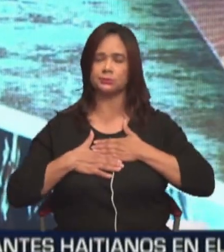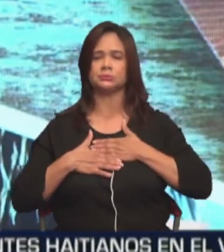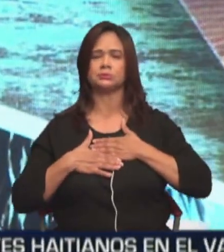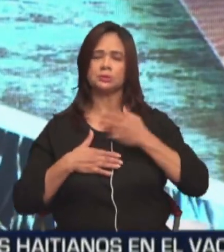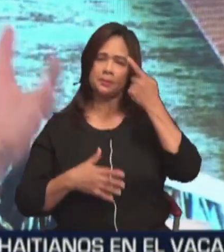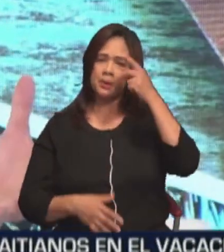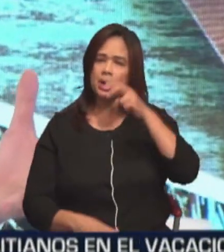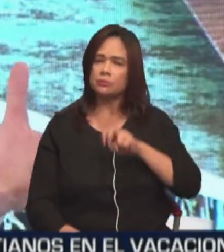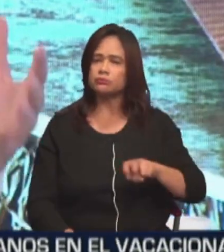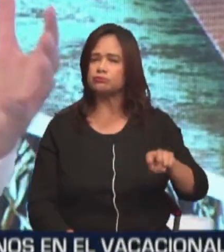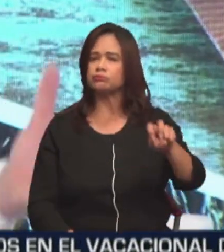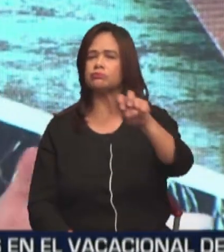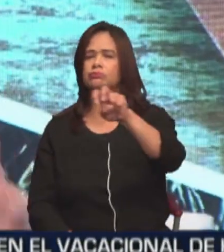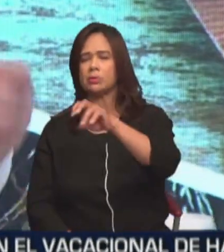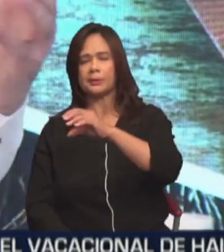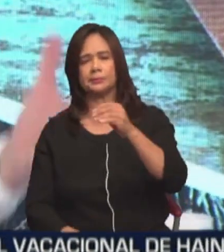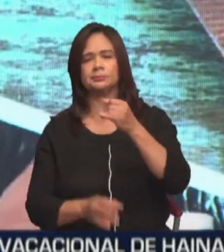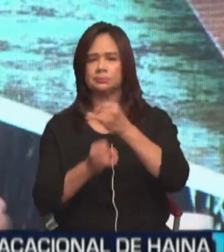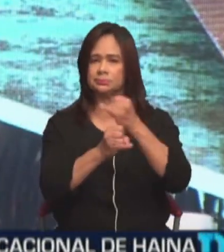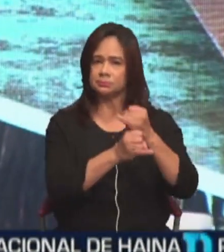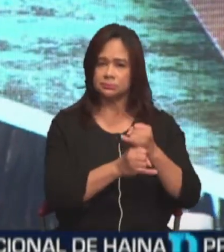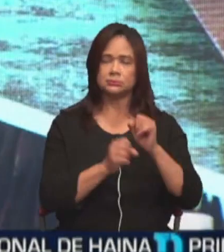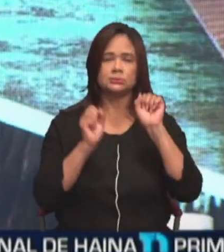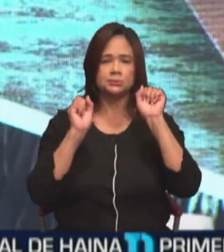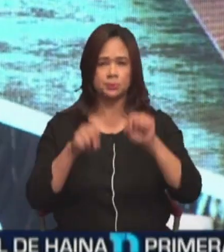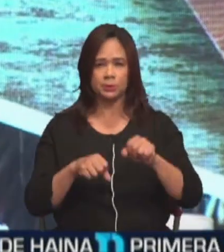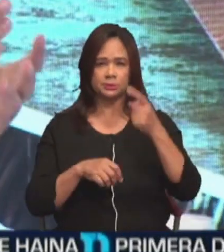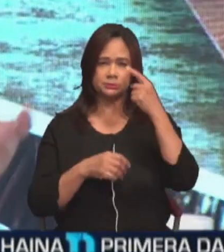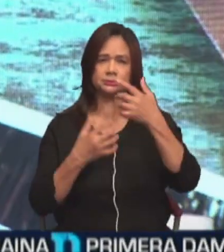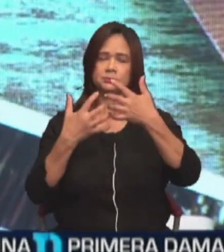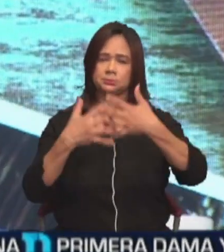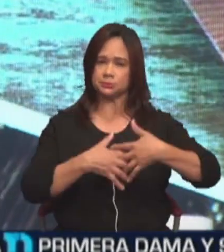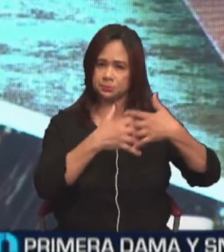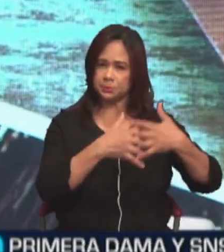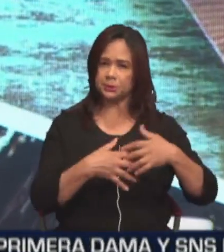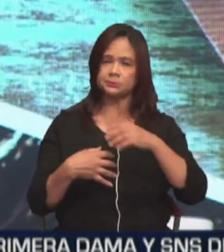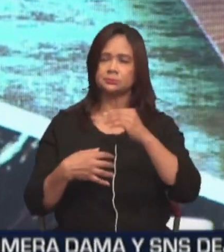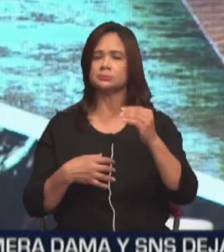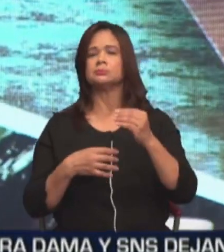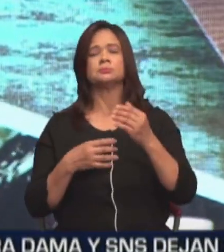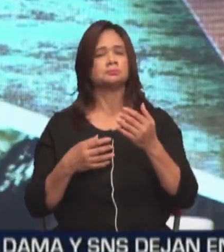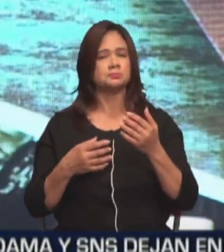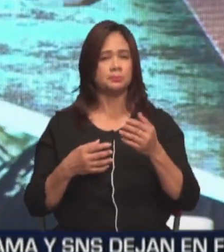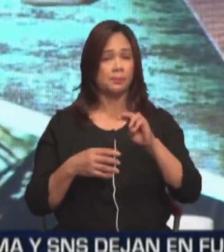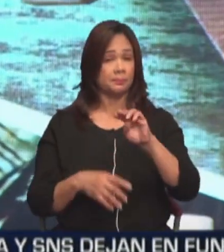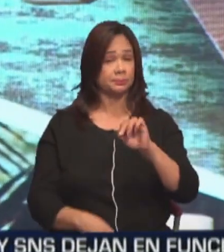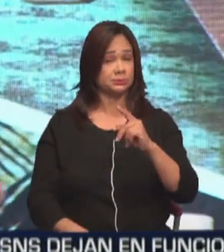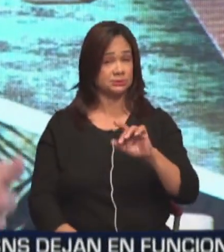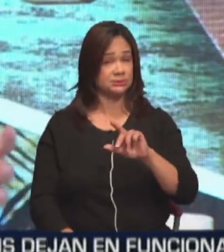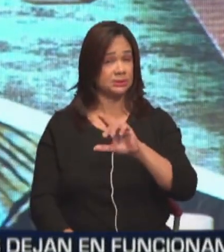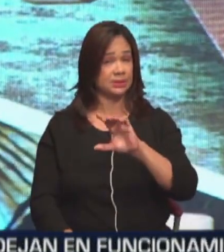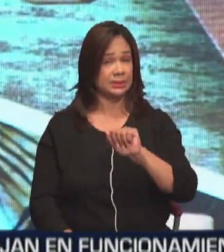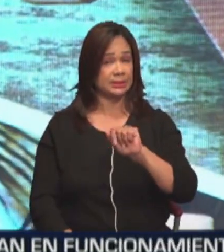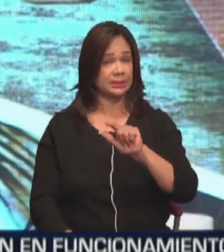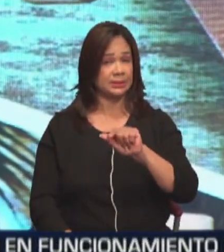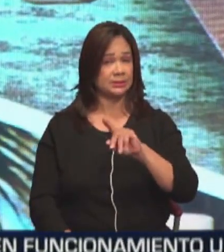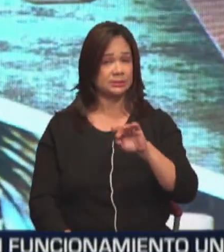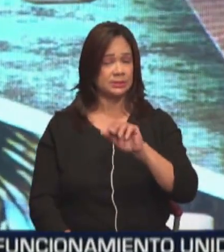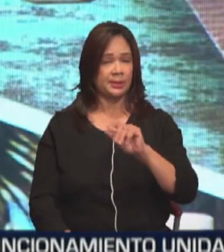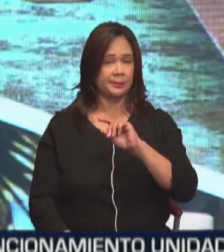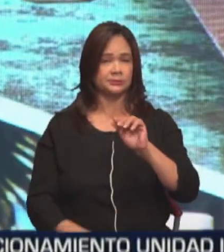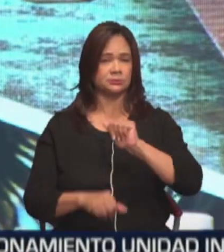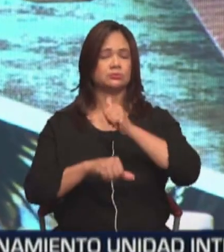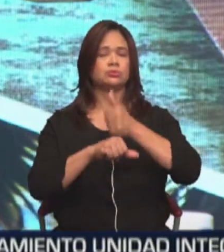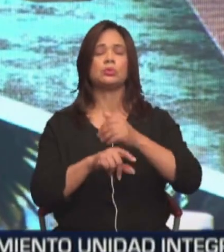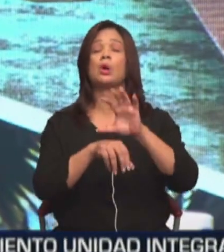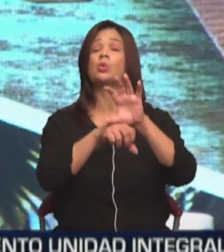turismo y que tiene instituciones, que tiene empresas como la que preside Miguel Calzada, que nos han ayudado a crear una